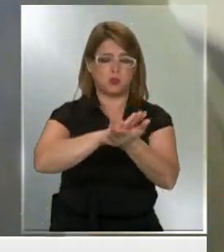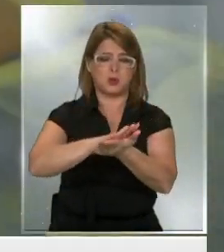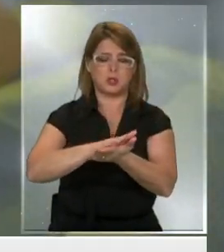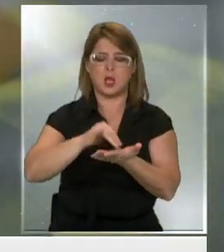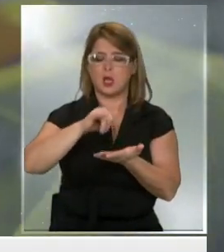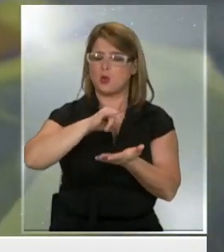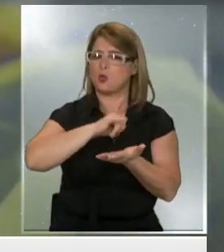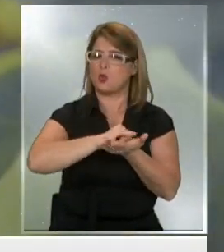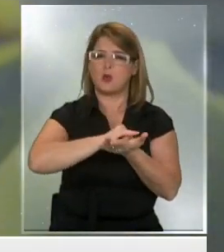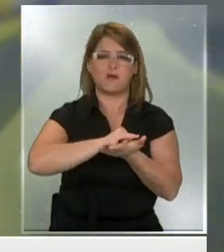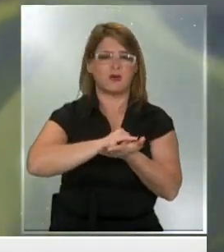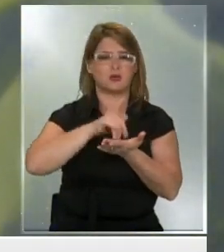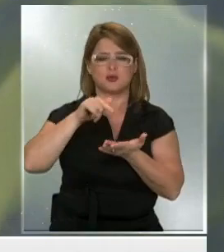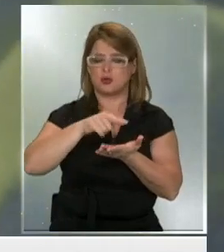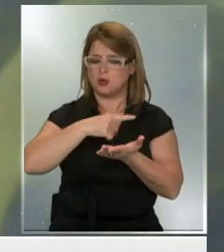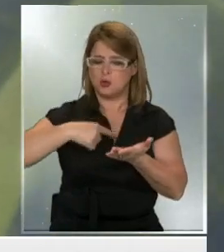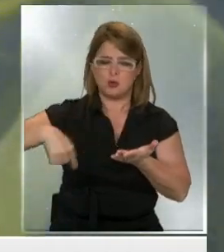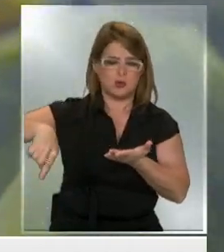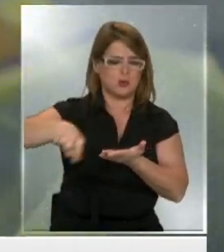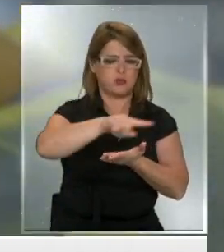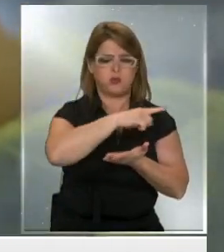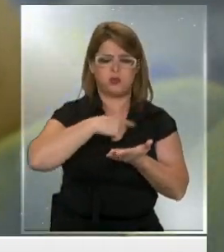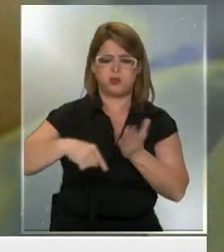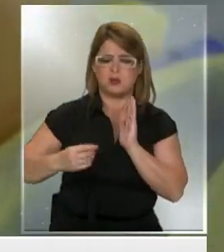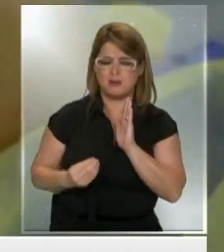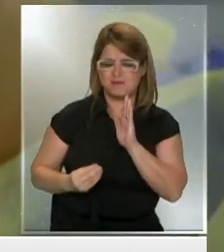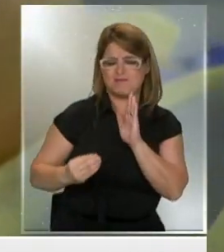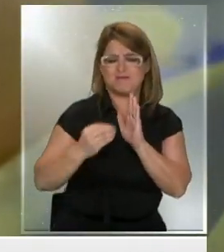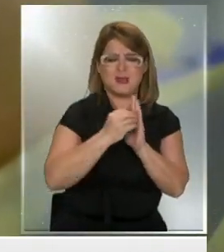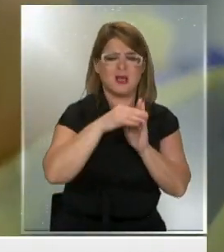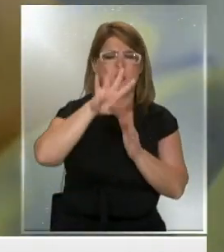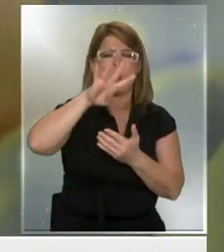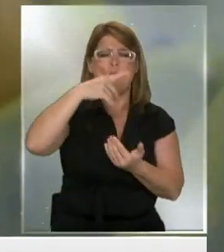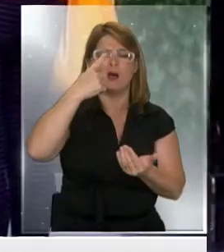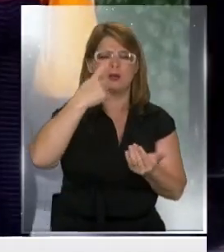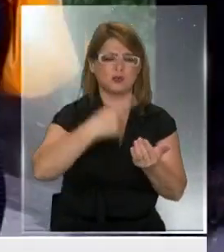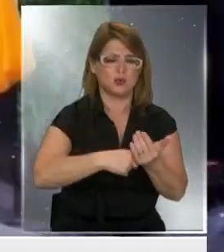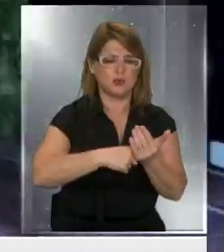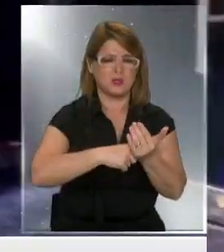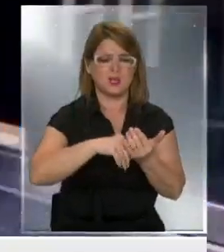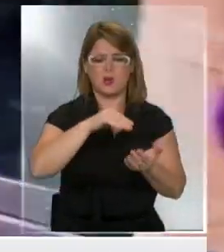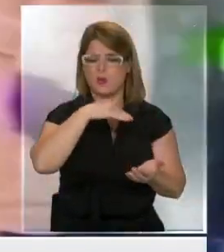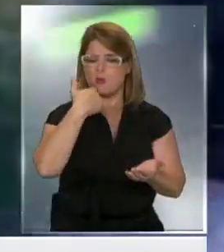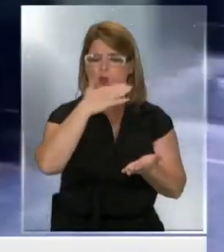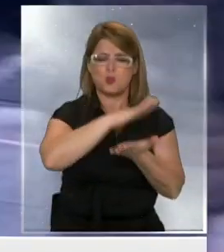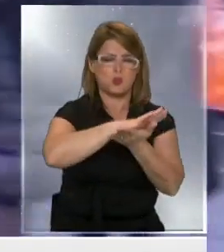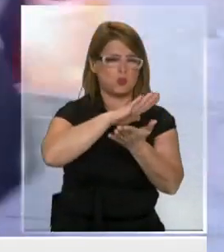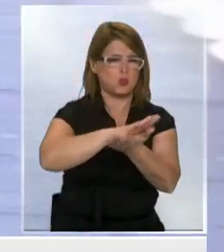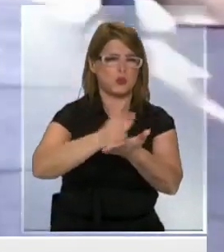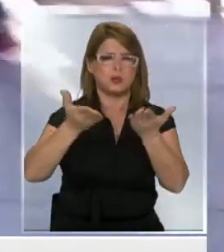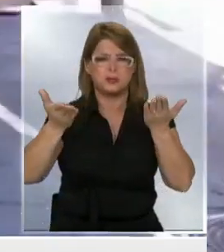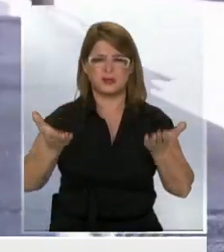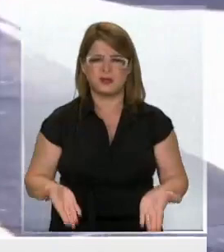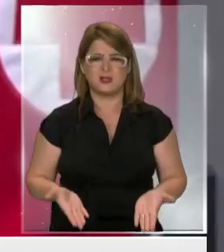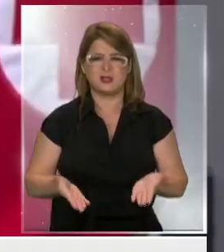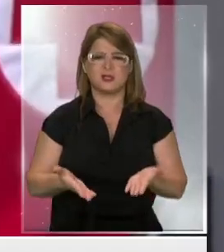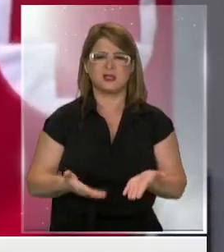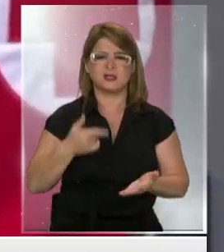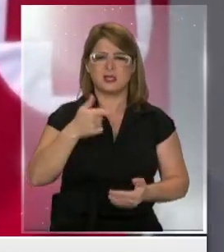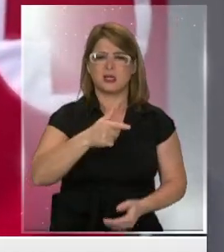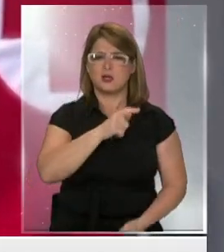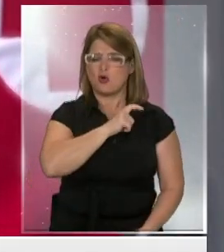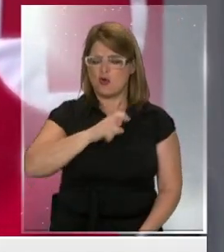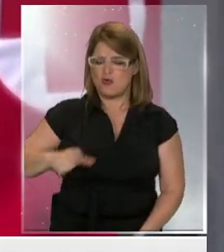Nueva York. Solo ahí suman más de 4.000 los fallecidos. El gobernador de la ciudad, Andrew Cuomo, está literalmente